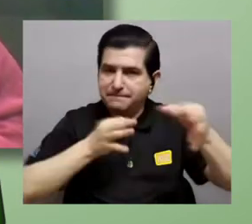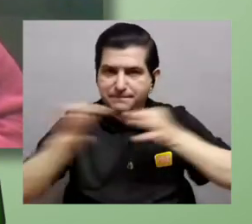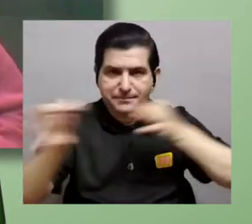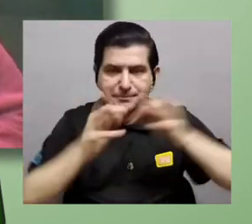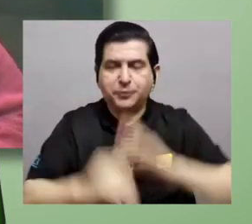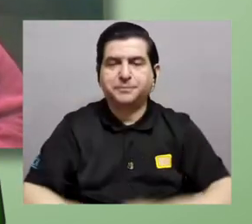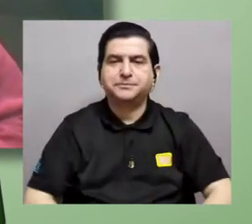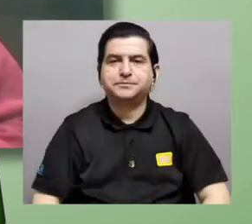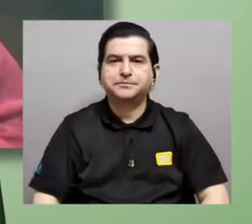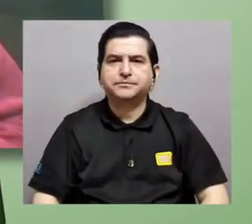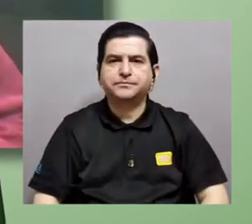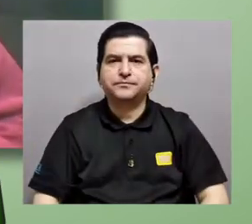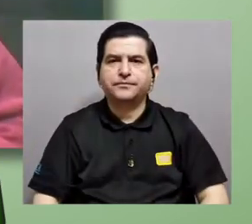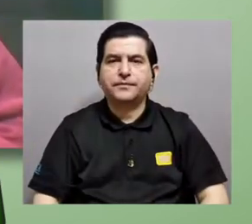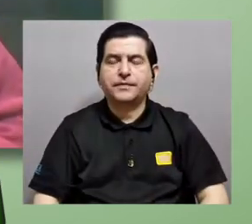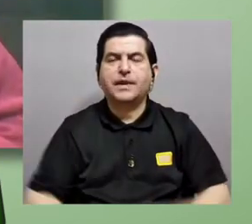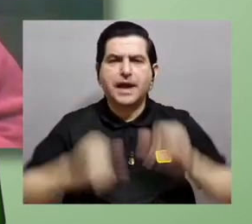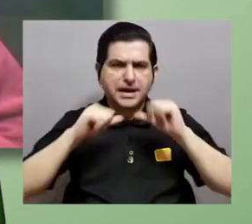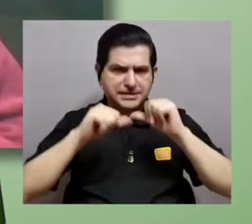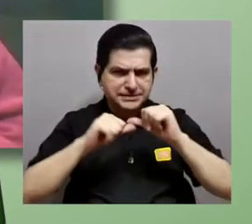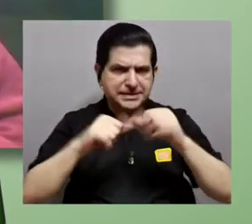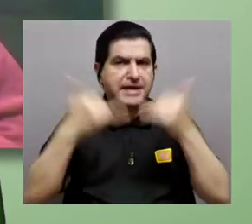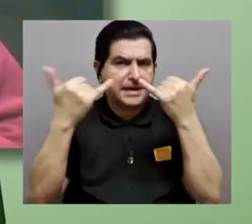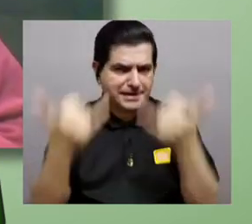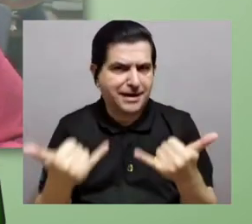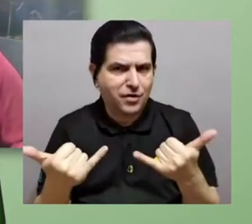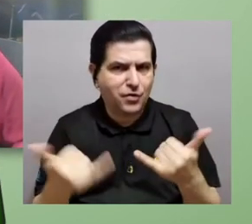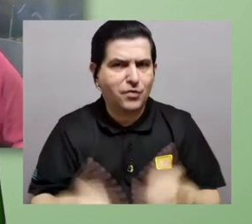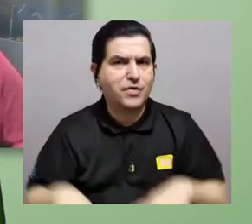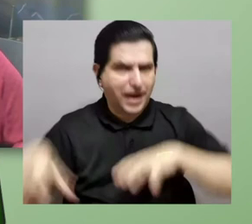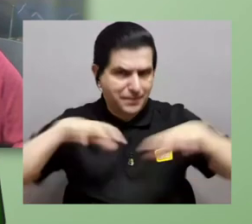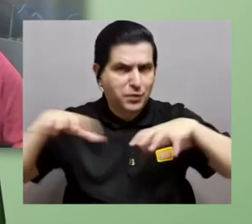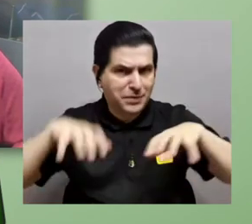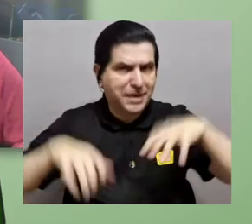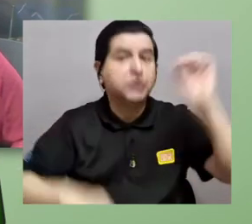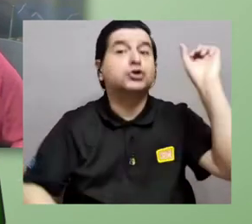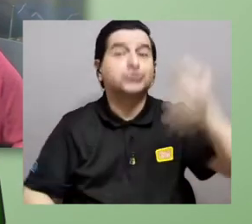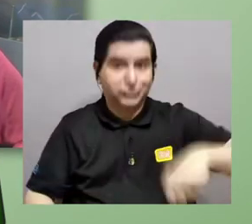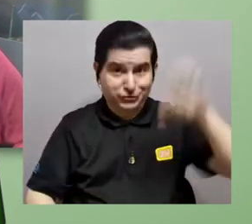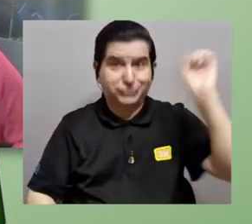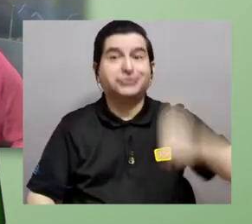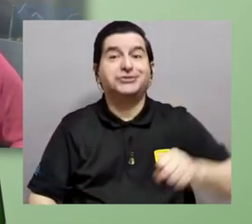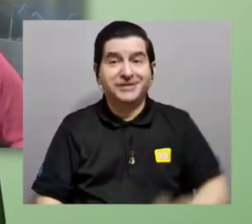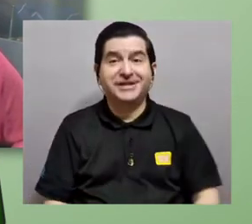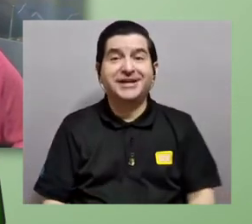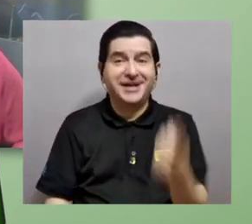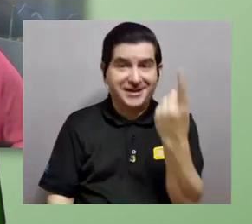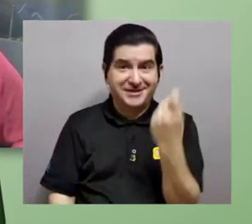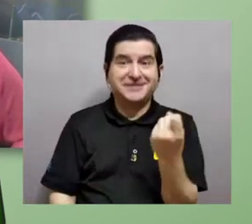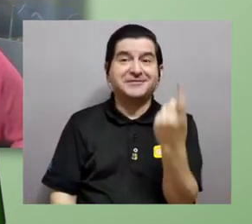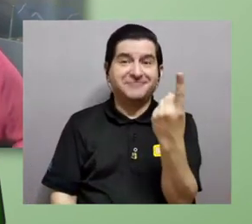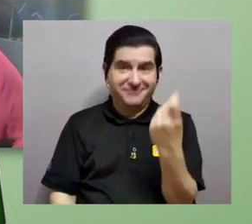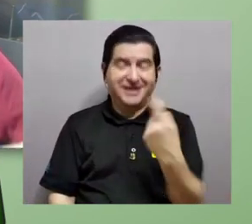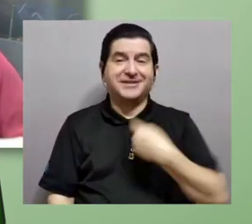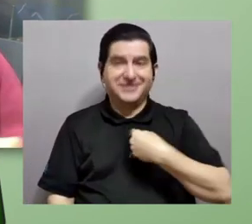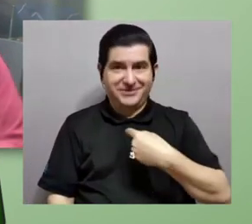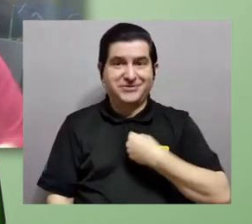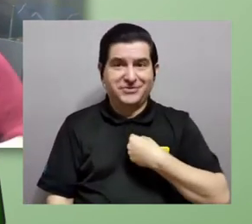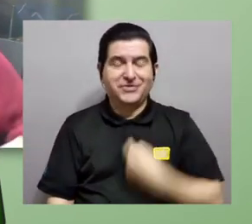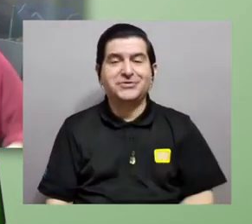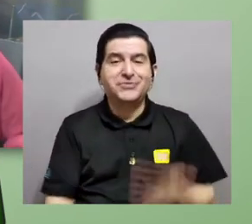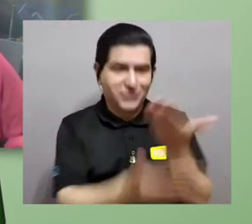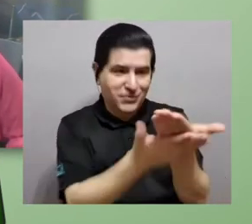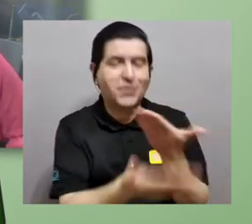poco tiempo para explicarlo. Pero nos seguimos moviendo. Eso sí, eso sí, eso me faltó ponerle